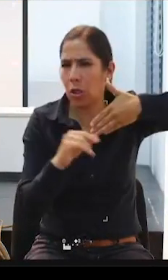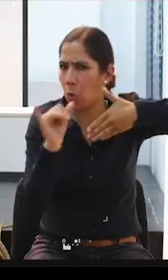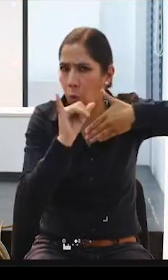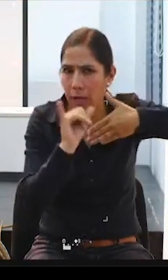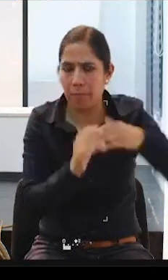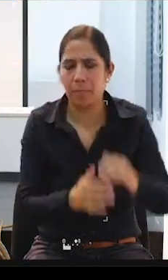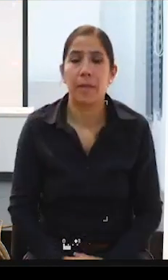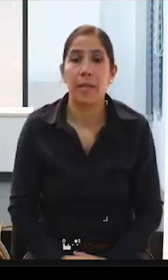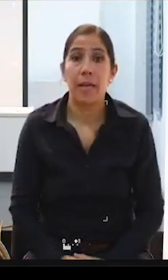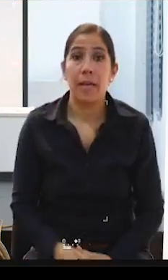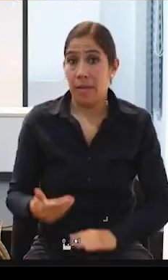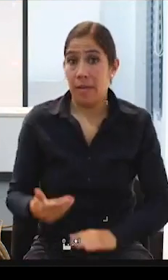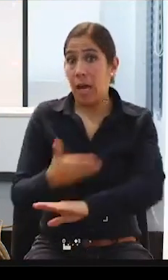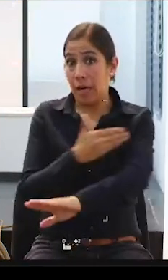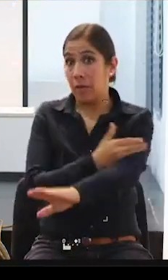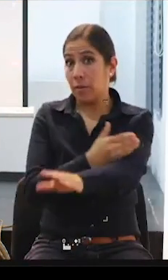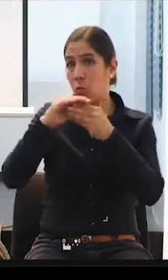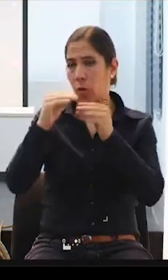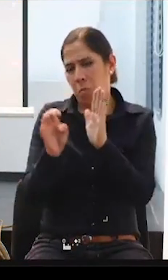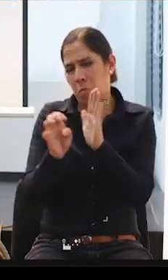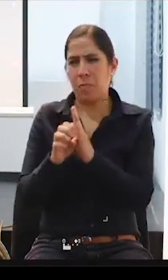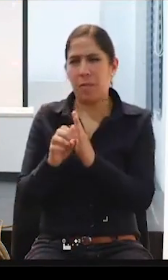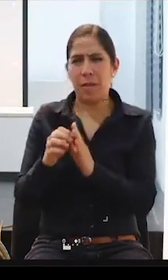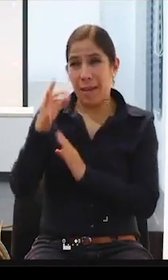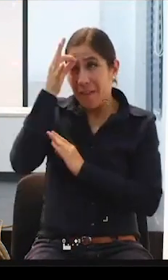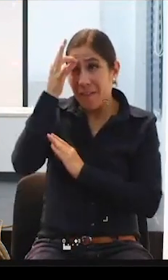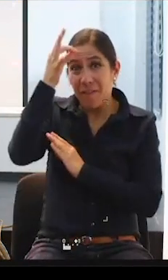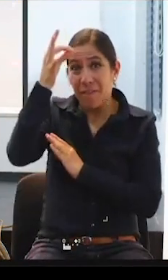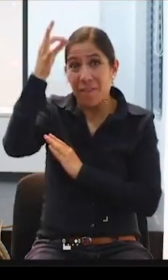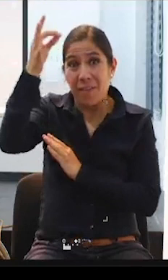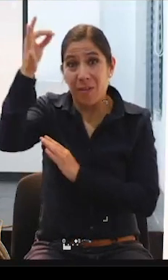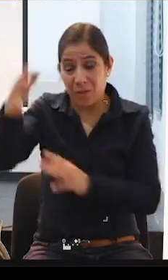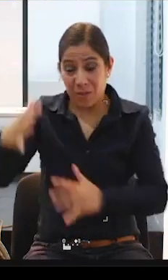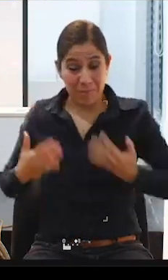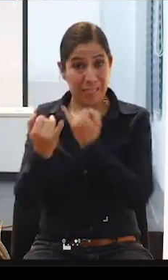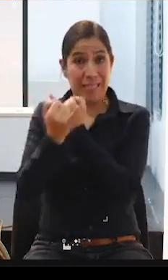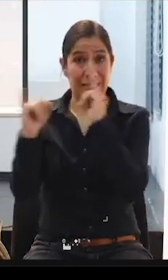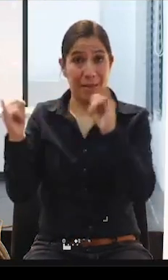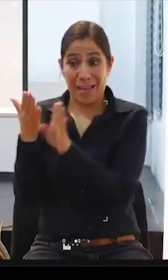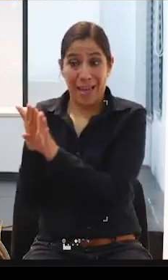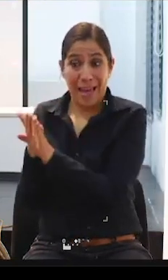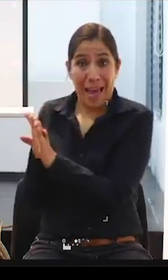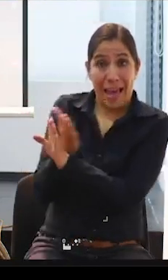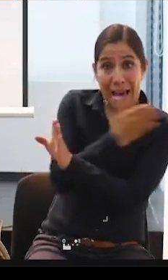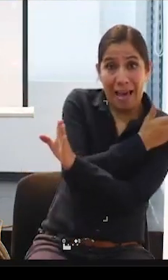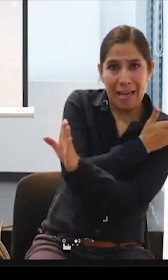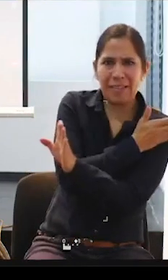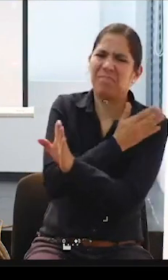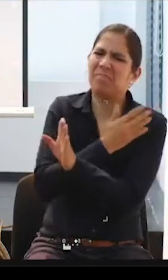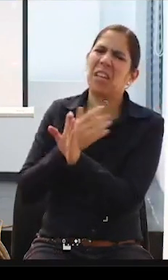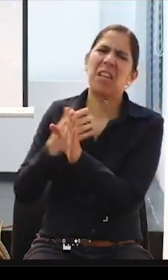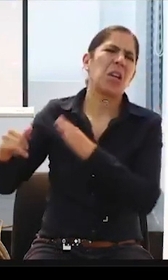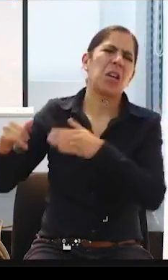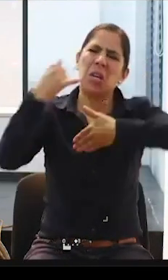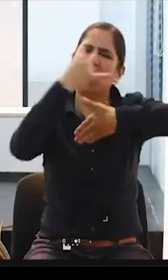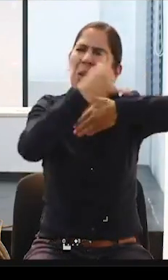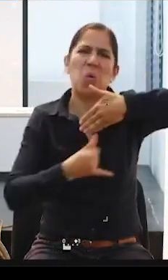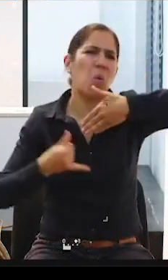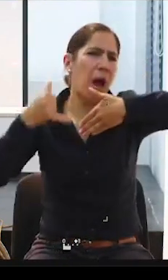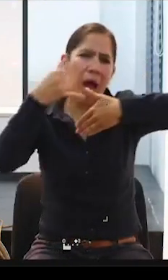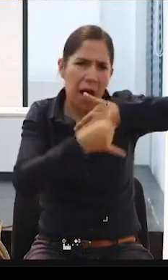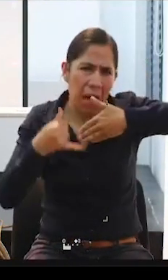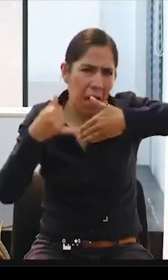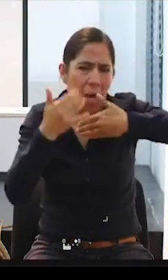a lo que era la filosofía de vida independiente, no era tampoco diferente a como ocurre en otros países. Lo único que había eran opciones